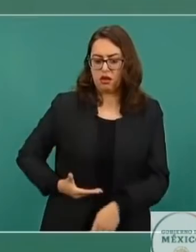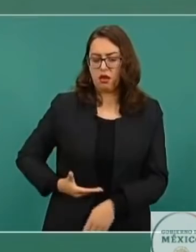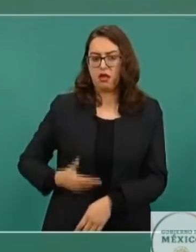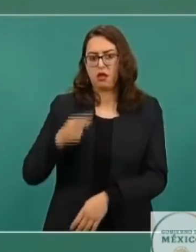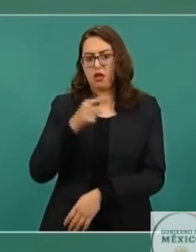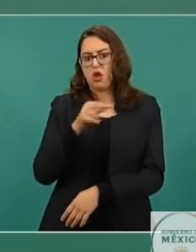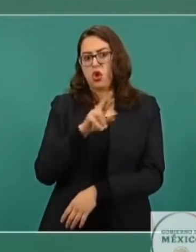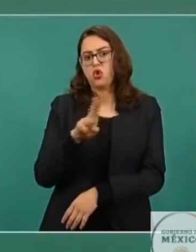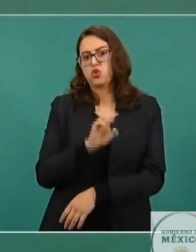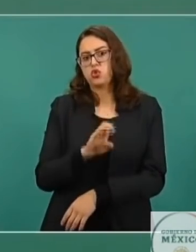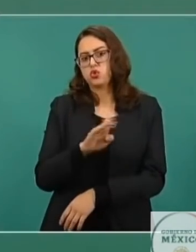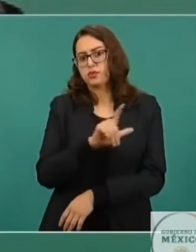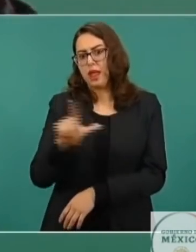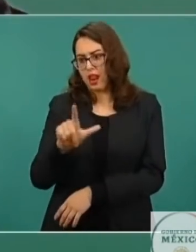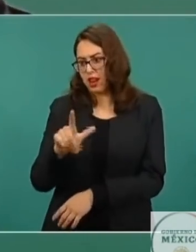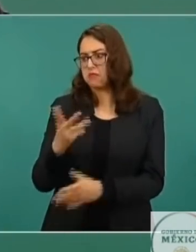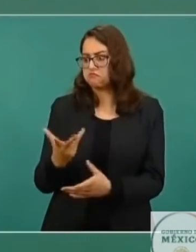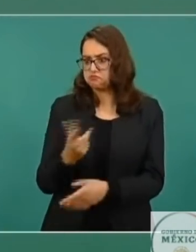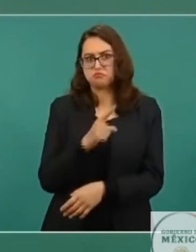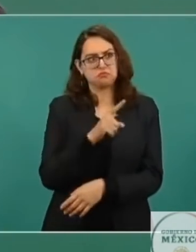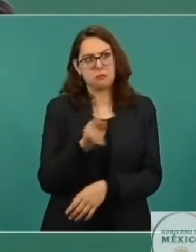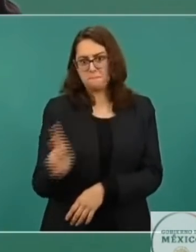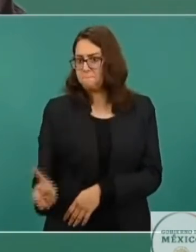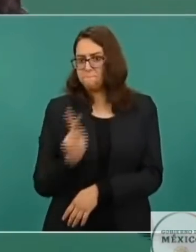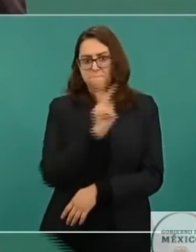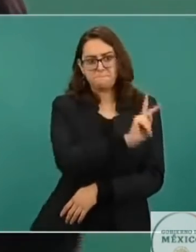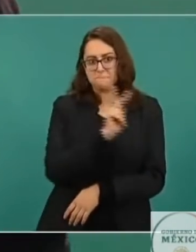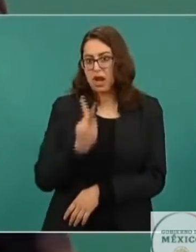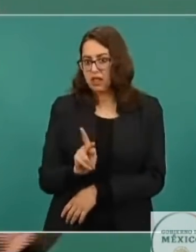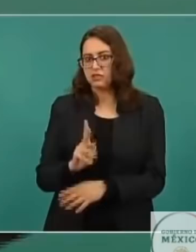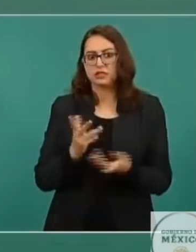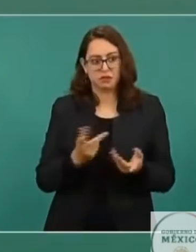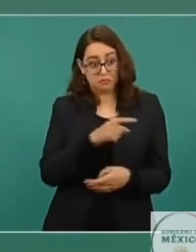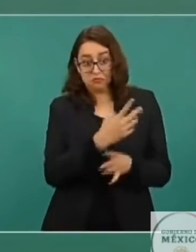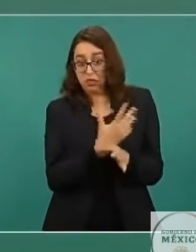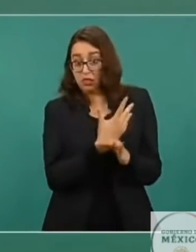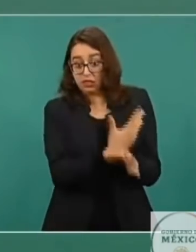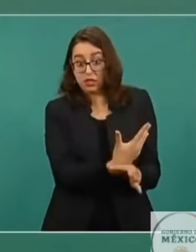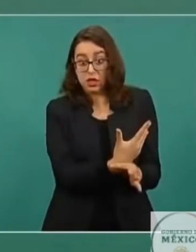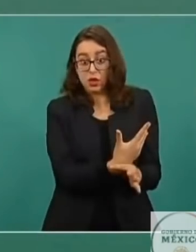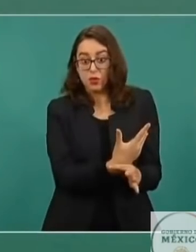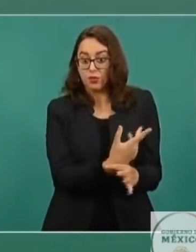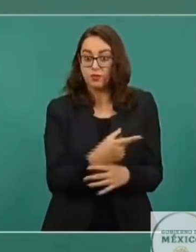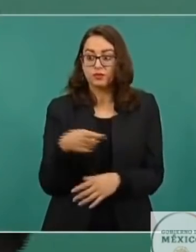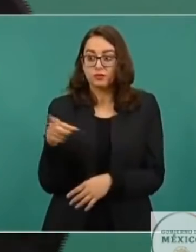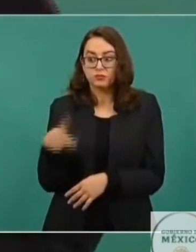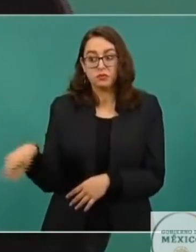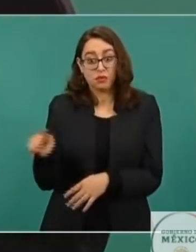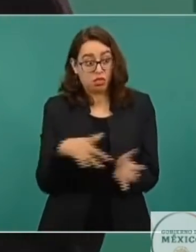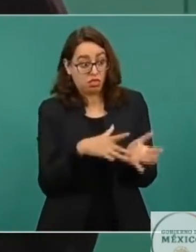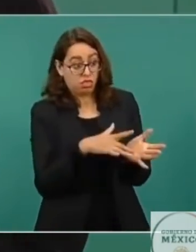Roosevelt. Nada más que eso no lo destacan, sino va al otro.